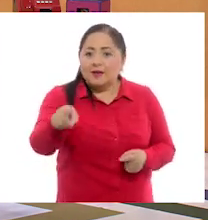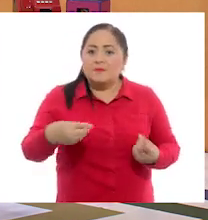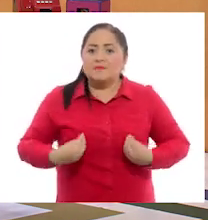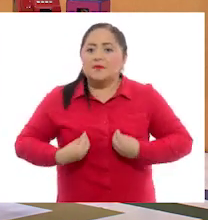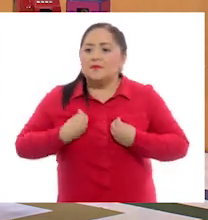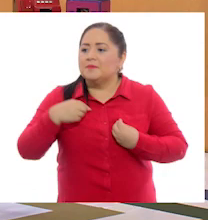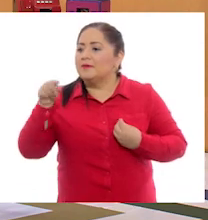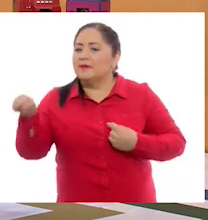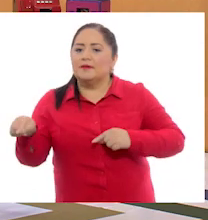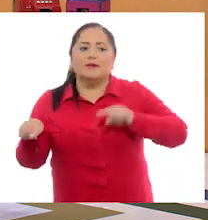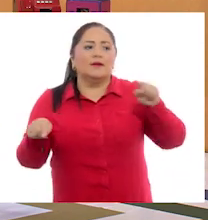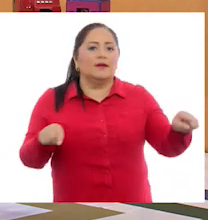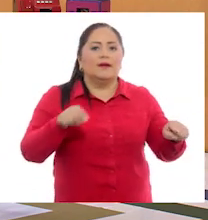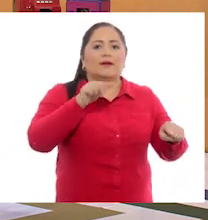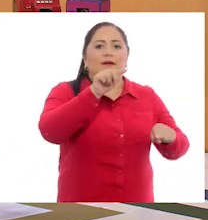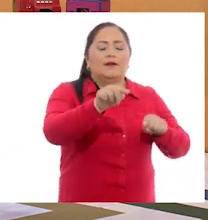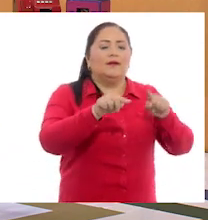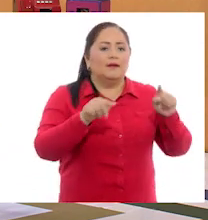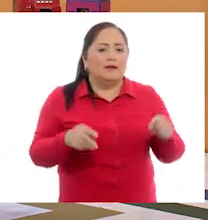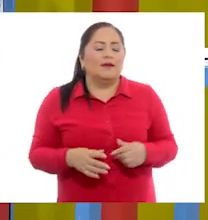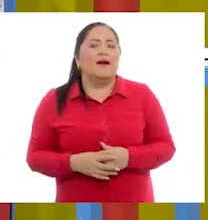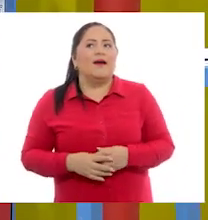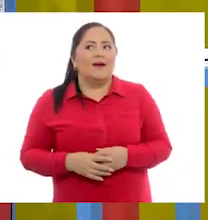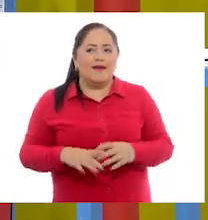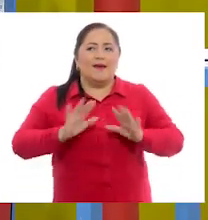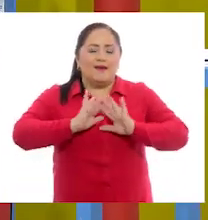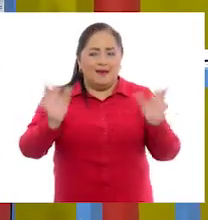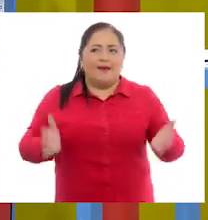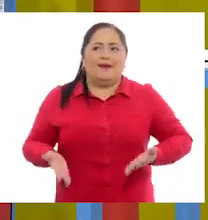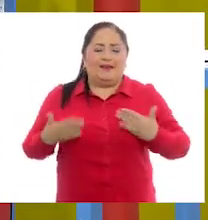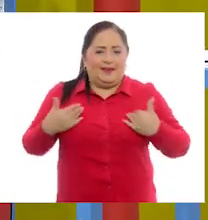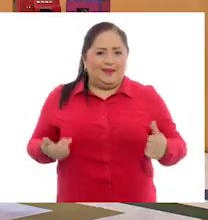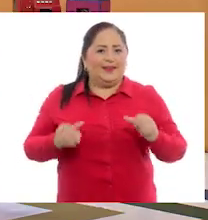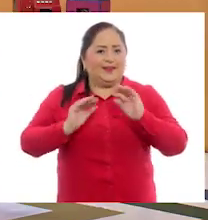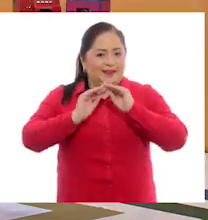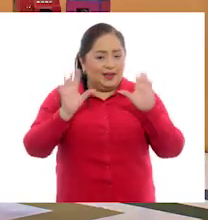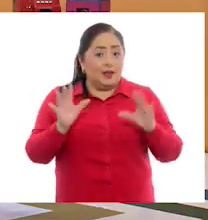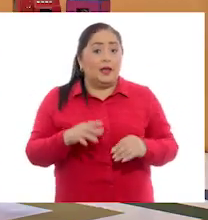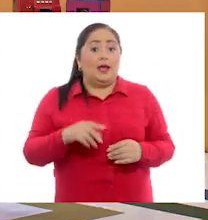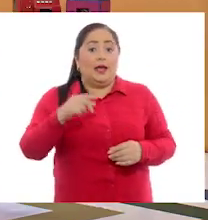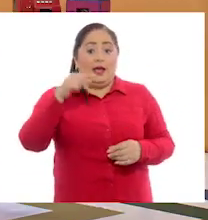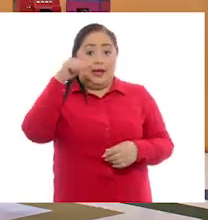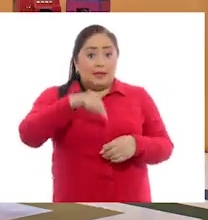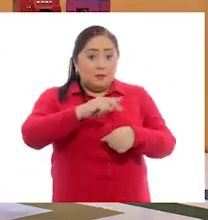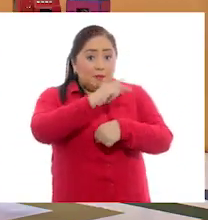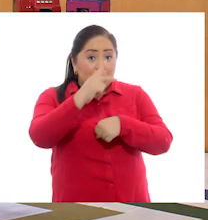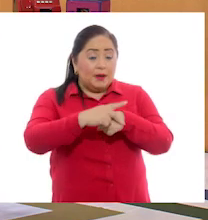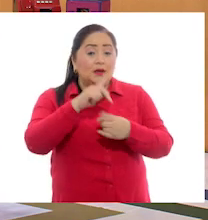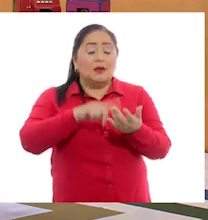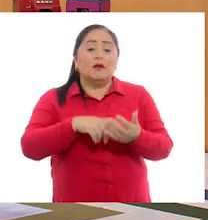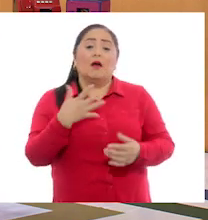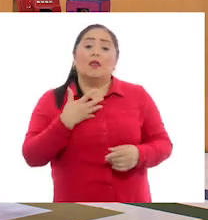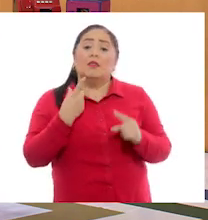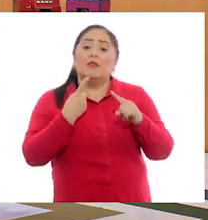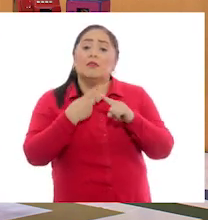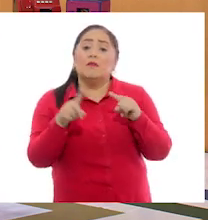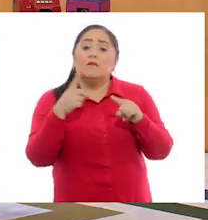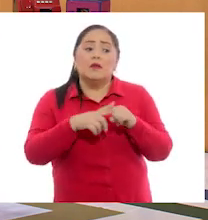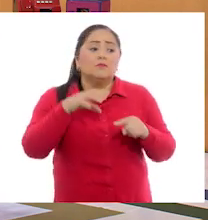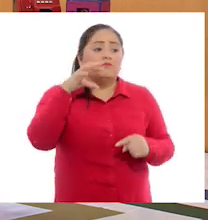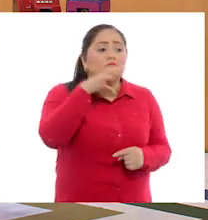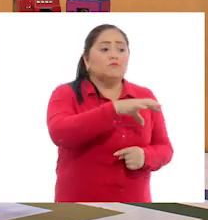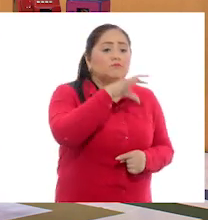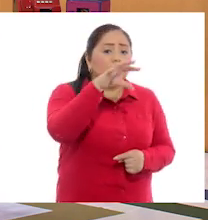en un lugar determinado. Ahora sí ya me quedó mucho más claro. En nuestro país hay diferentes tipos de